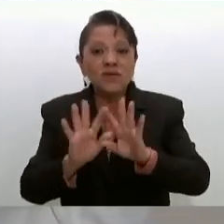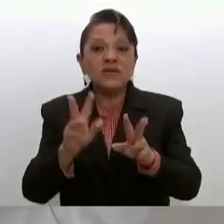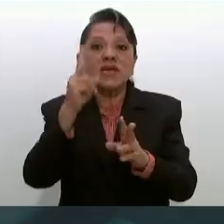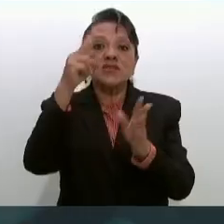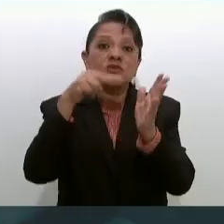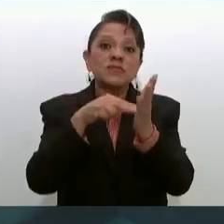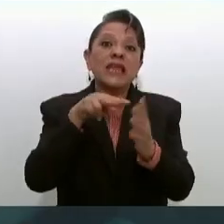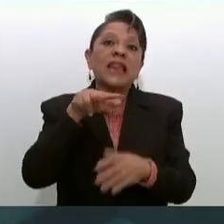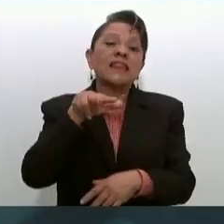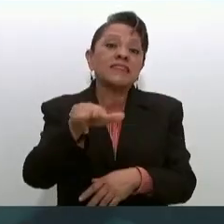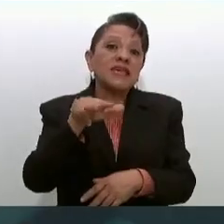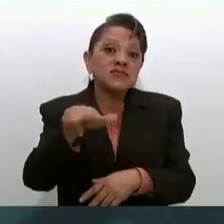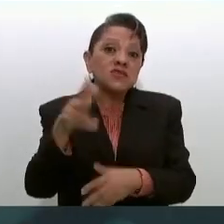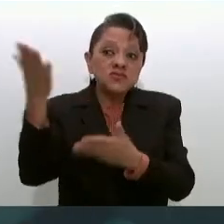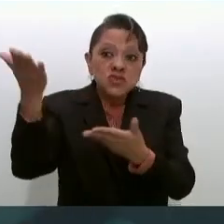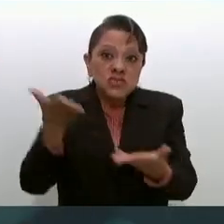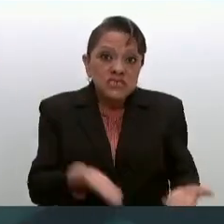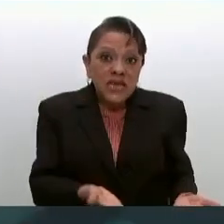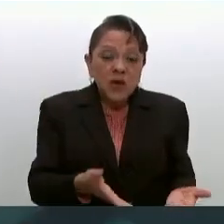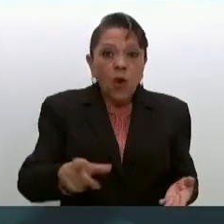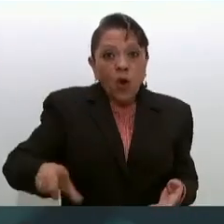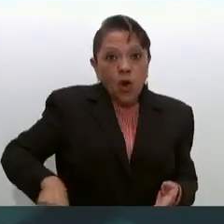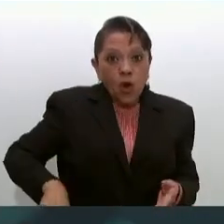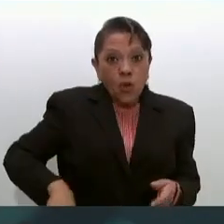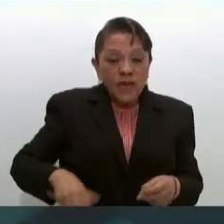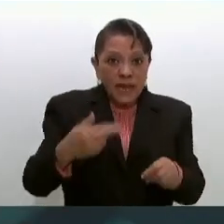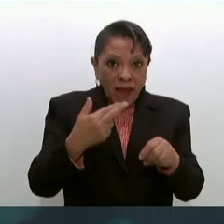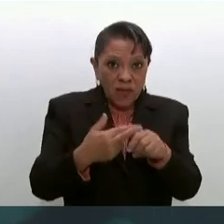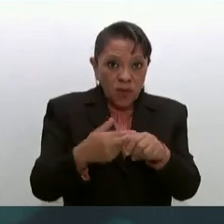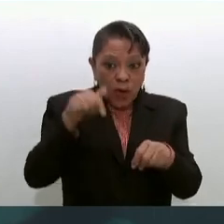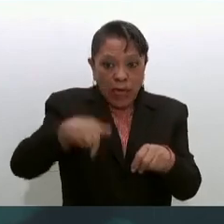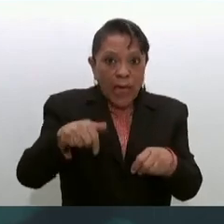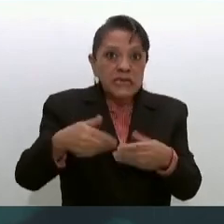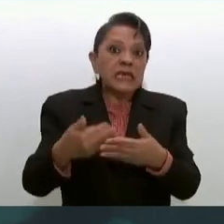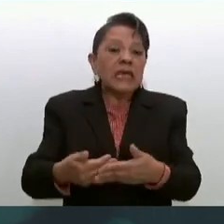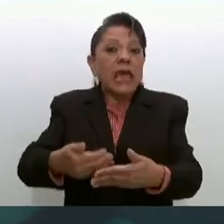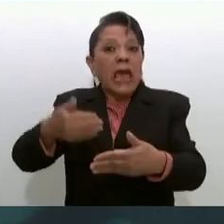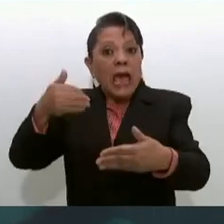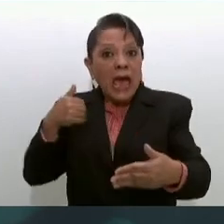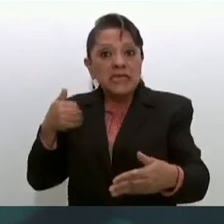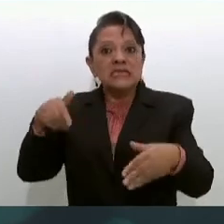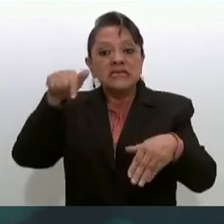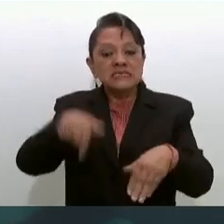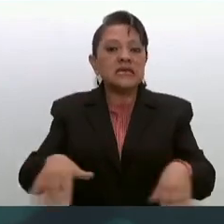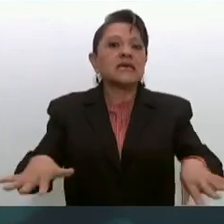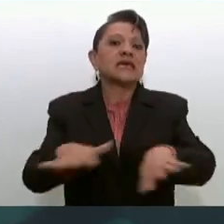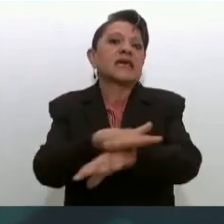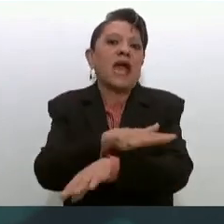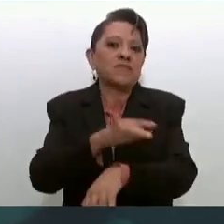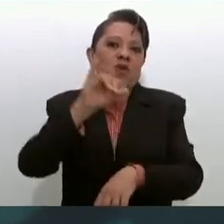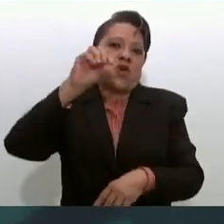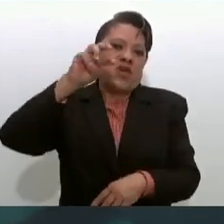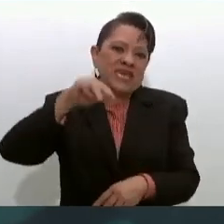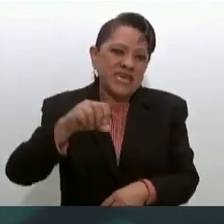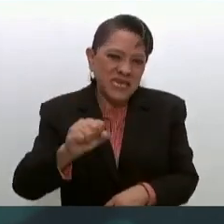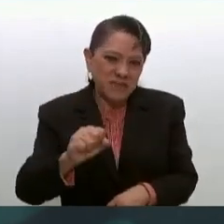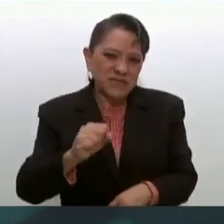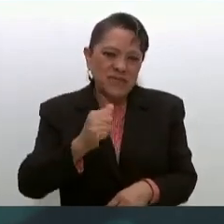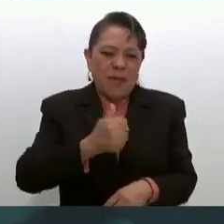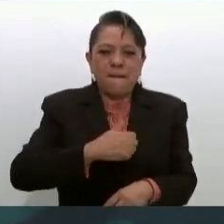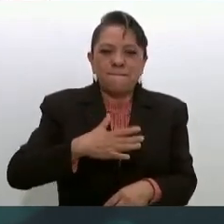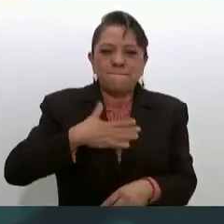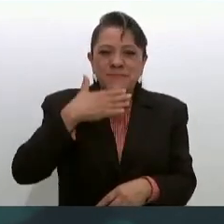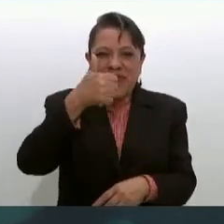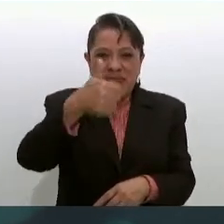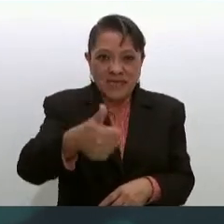Cuauhtémoc Blanco. Lo podemos decir, en Morelos llegó antes la cuarta transformación que el IMSS-Bienestar, y eso nos ha permitido